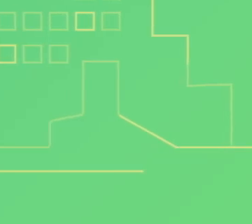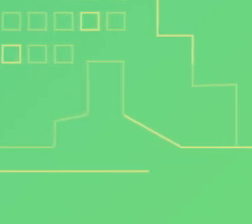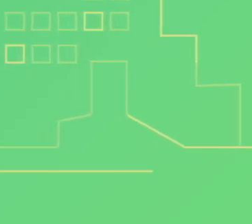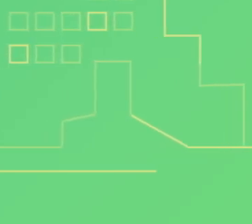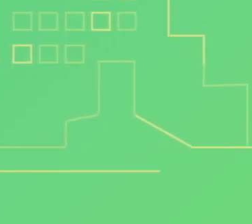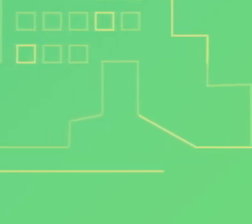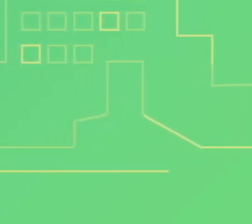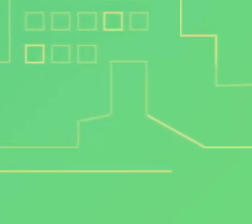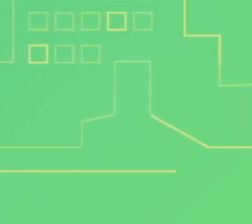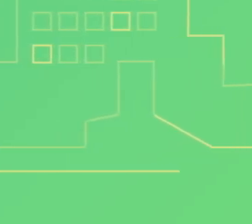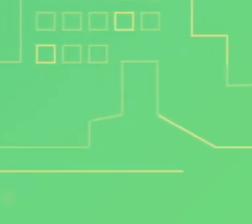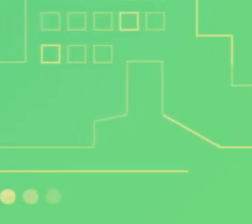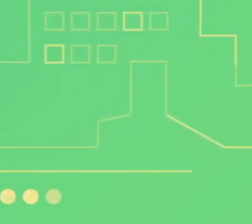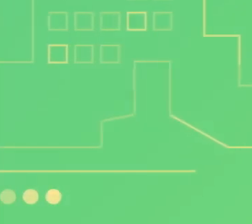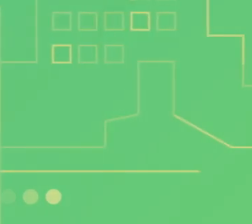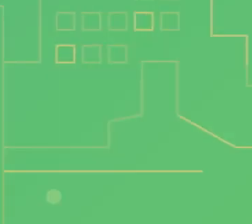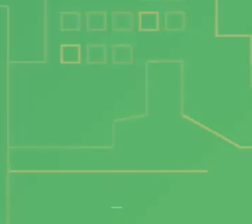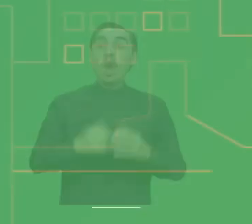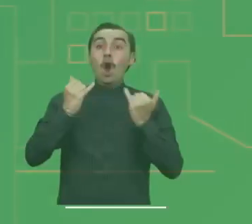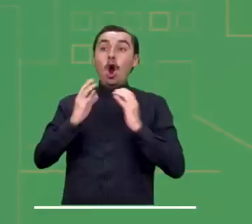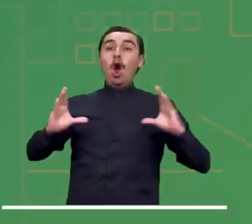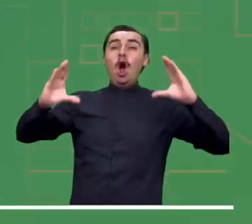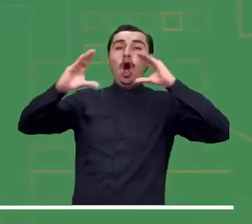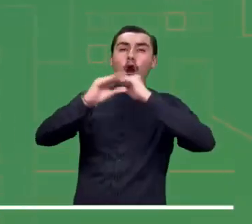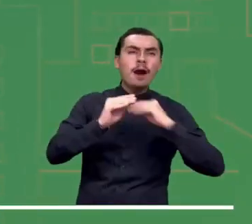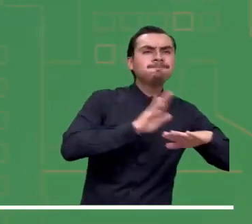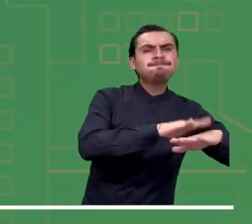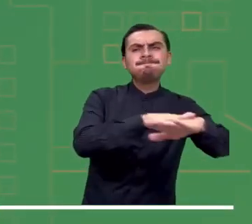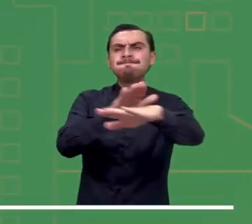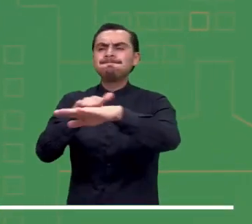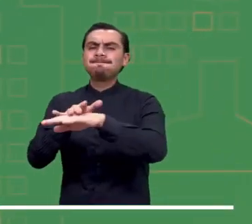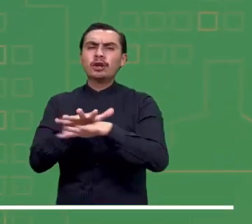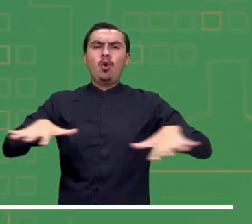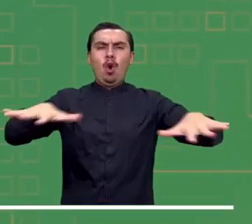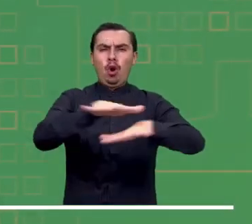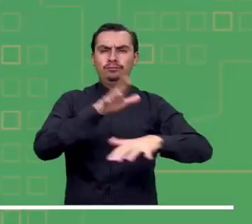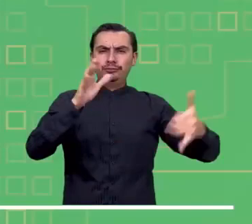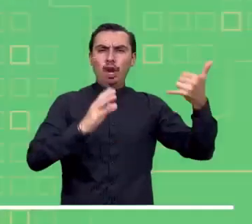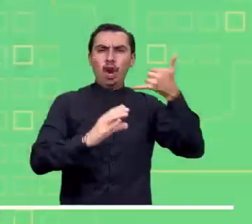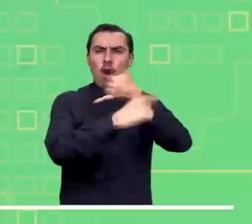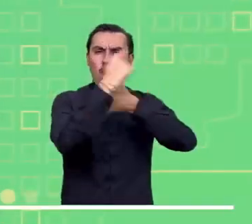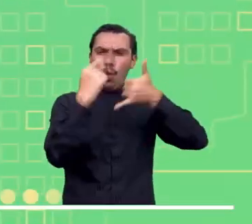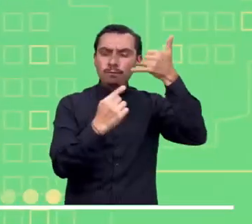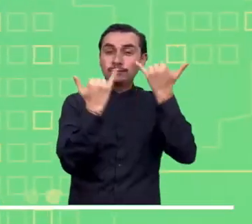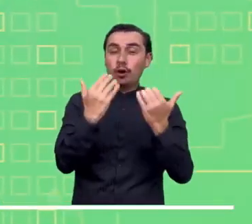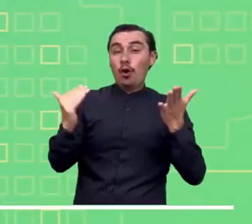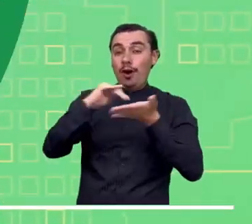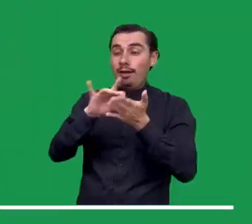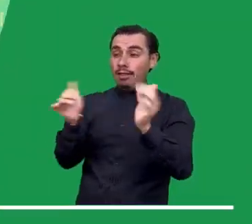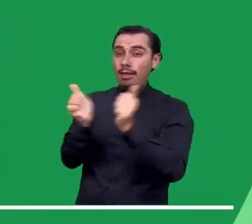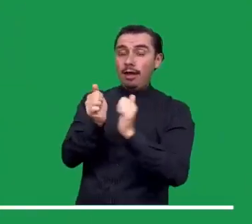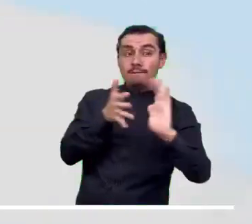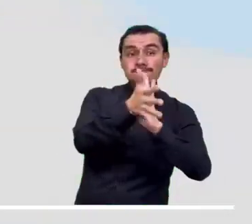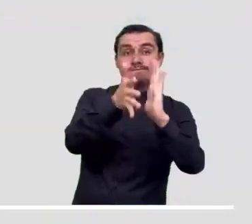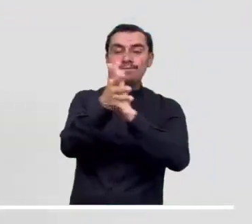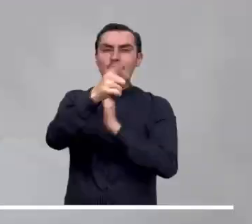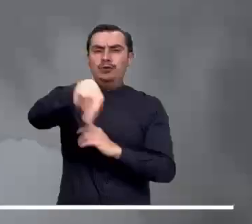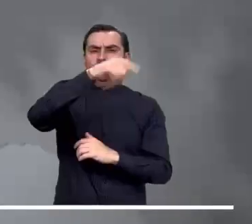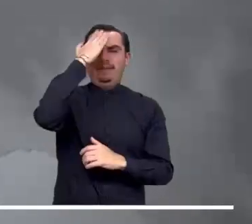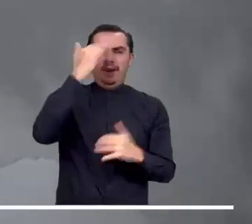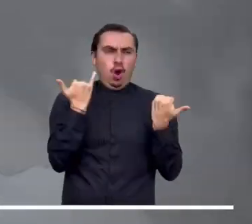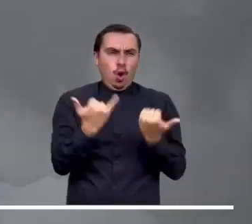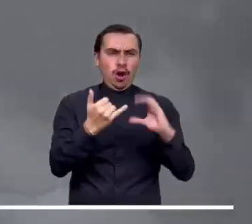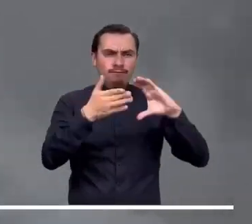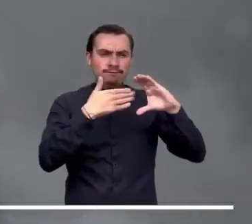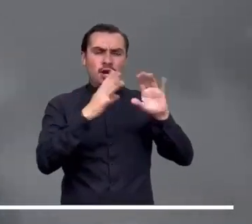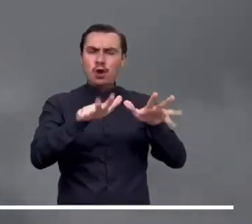Anochece en todo el territorio nacional y nosotros volvemos para llevarles la más reciente información meteorológica. El